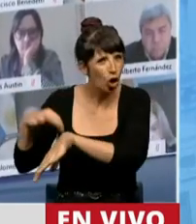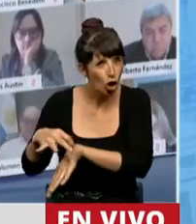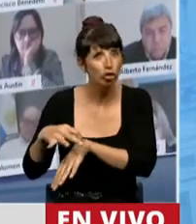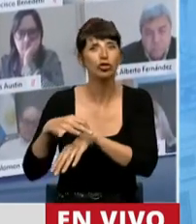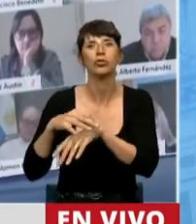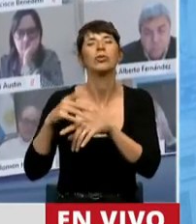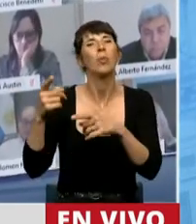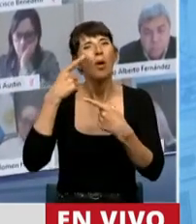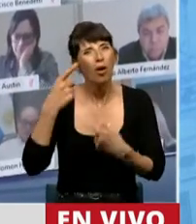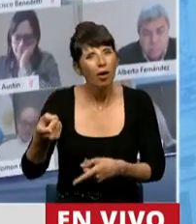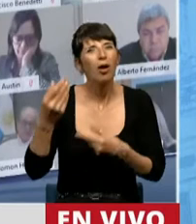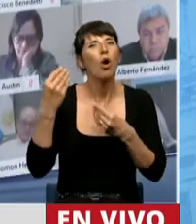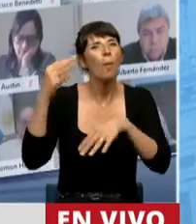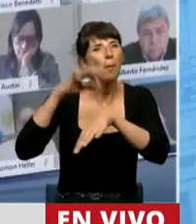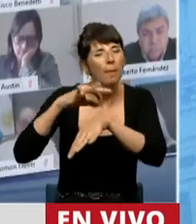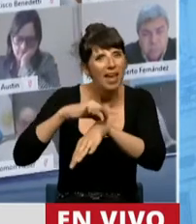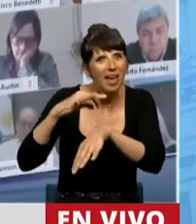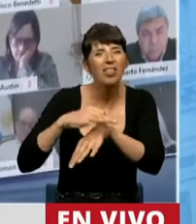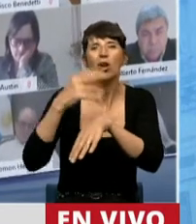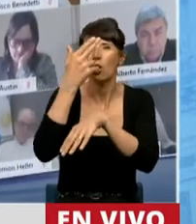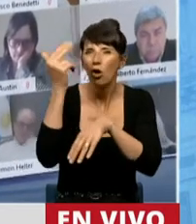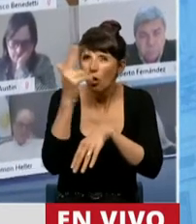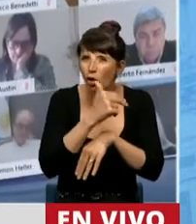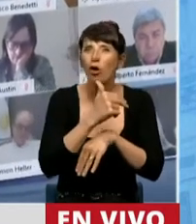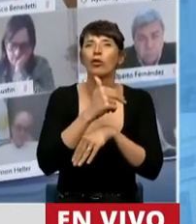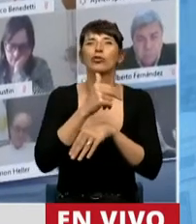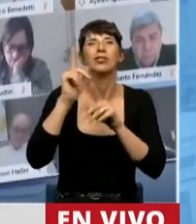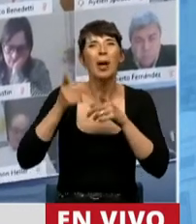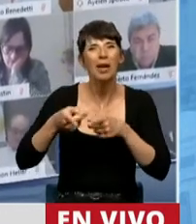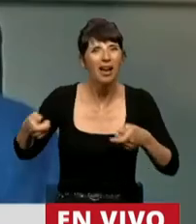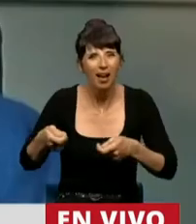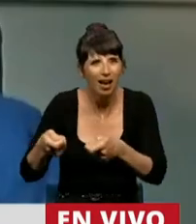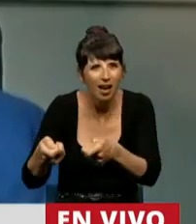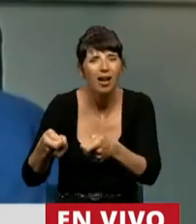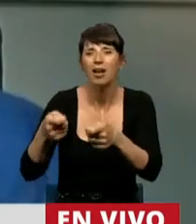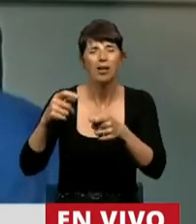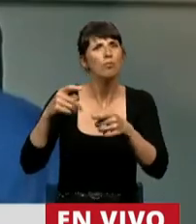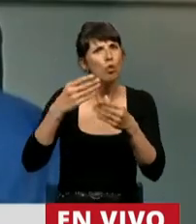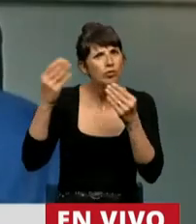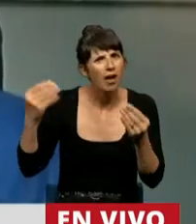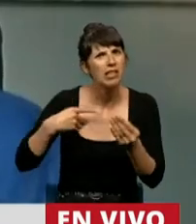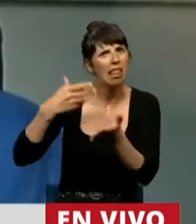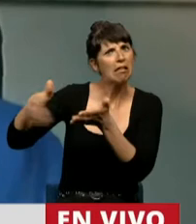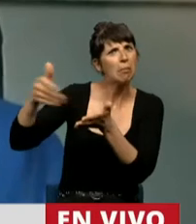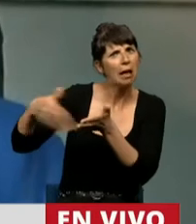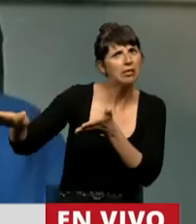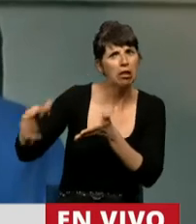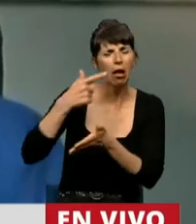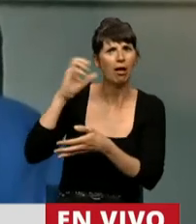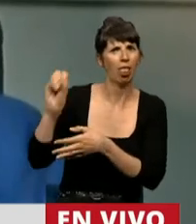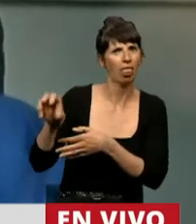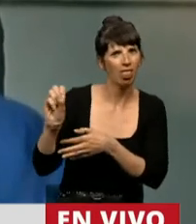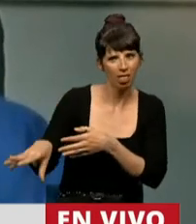enfermeros, camilleros que fueron discriminados y maltratados por estar en la primera línea de lucha contra la pandemia